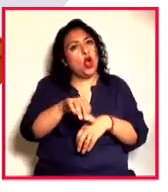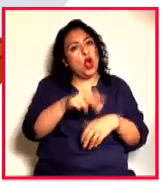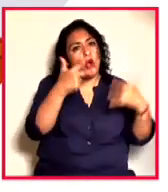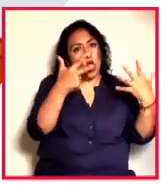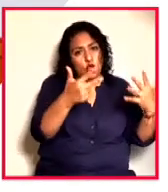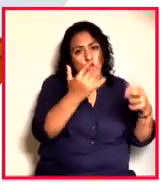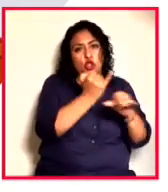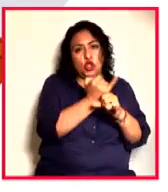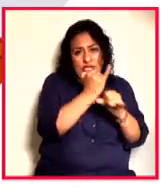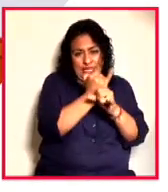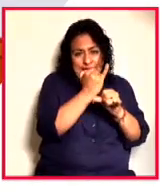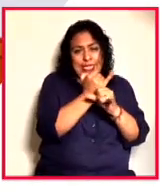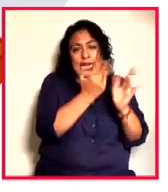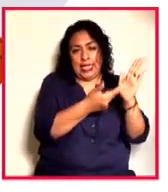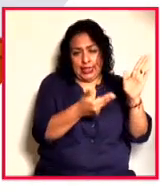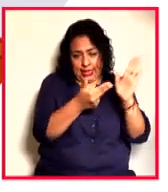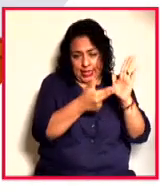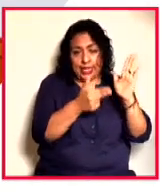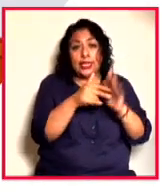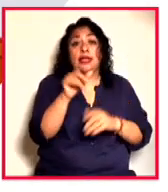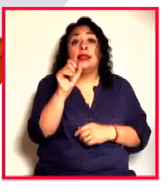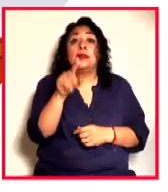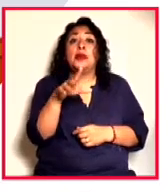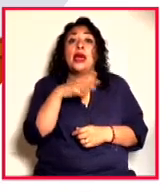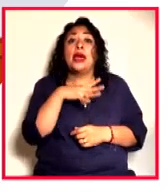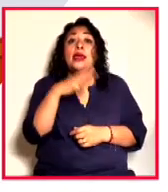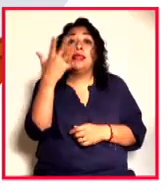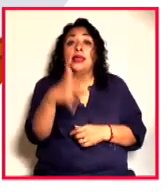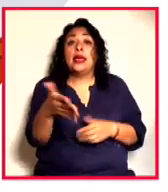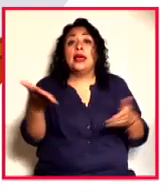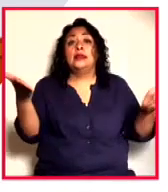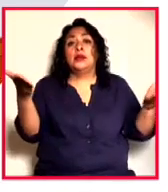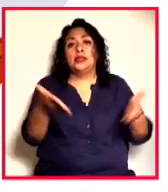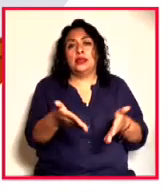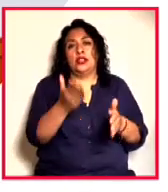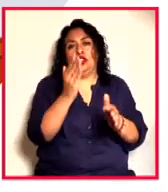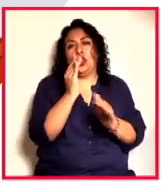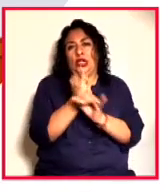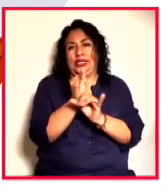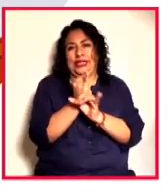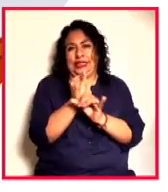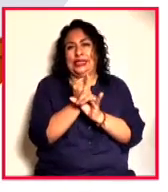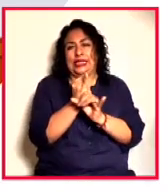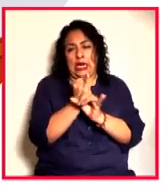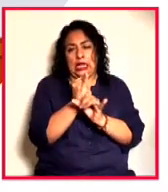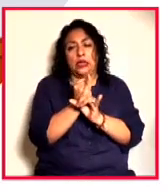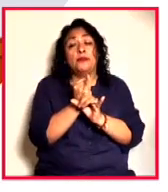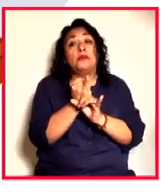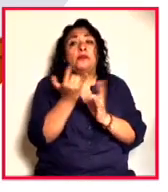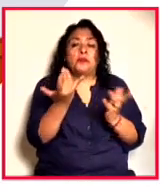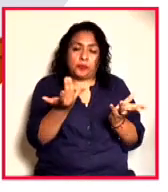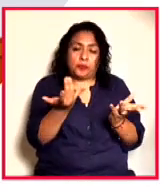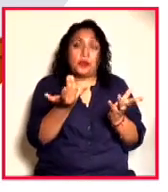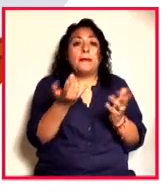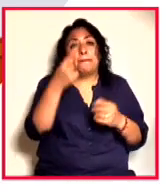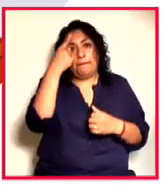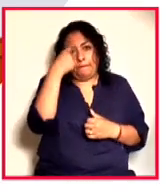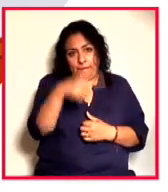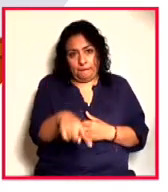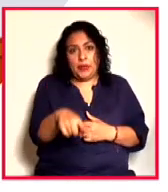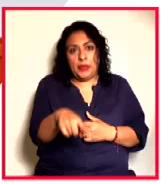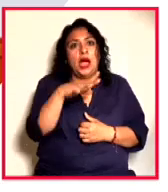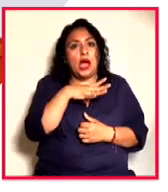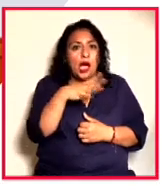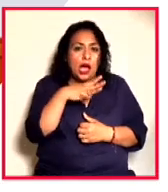línea, van a ser virtuales. Y tenemos también diez presentaciones en línea. Entonces, esto es, por un lado, para abarcar,